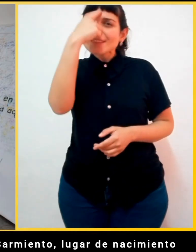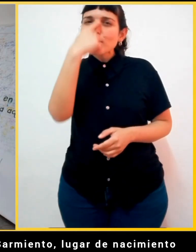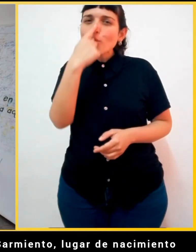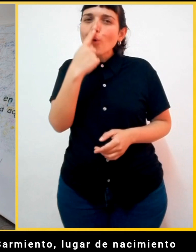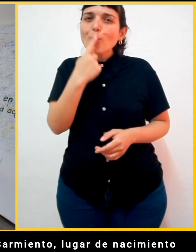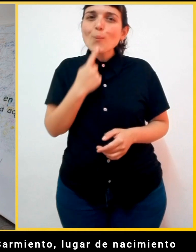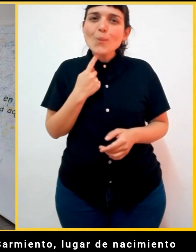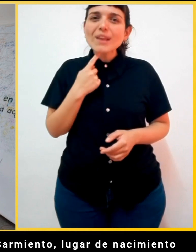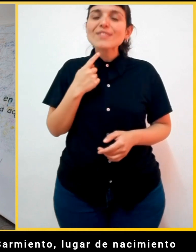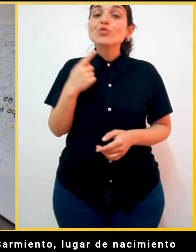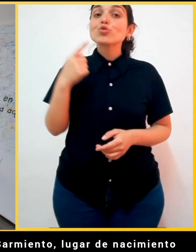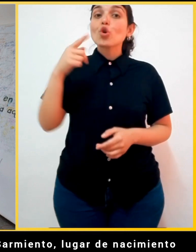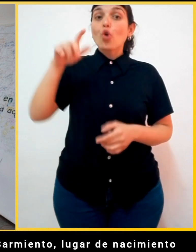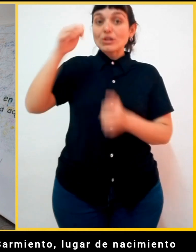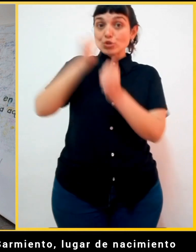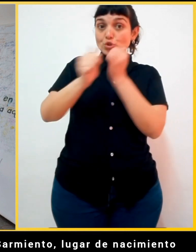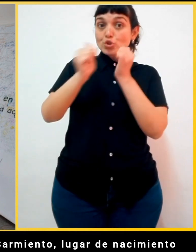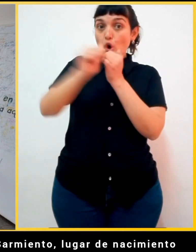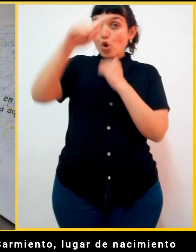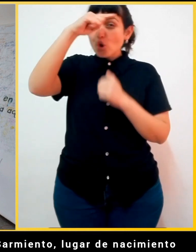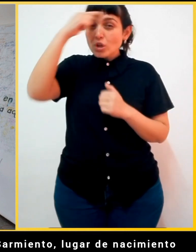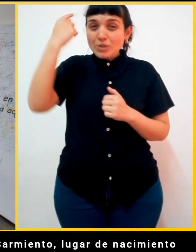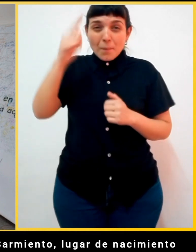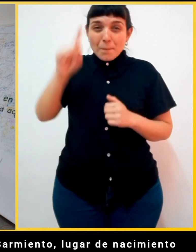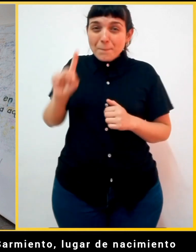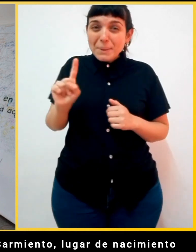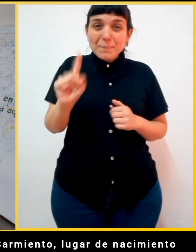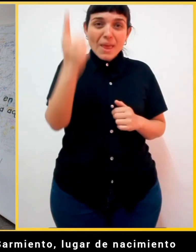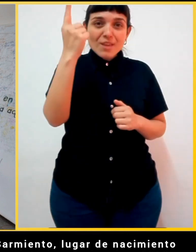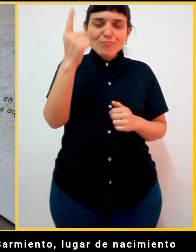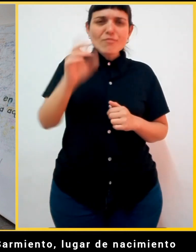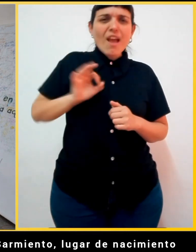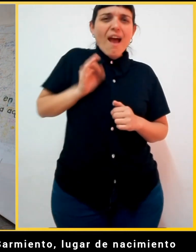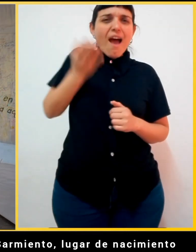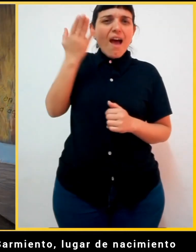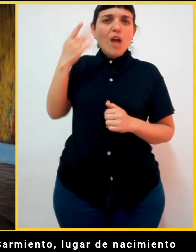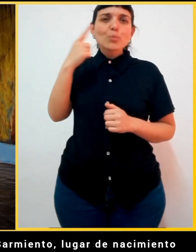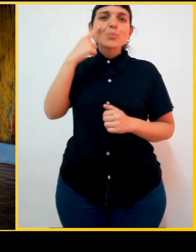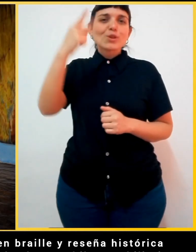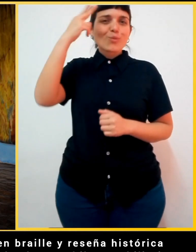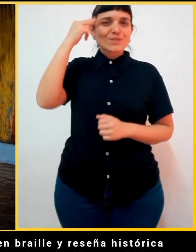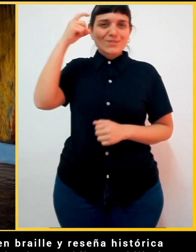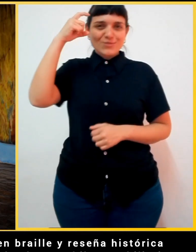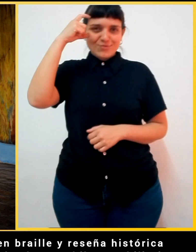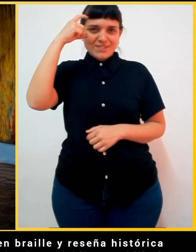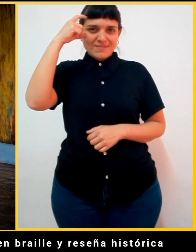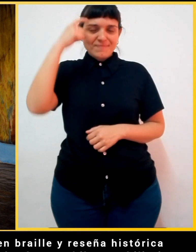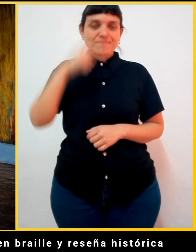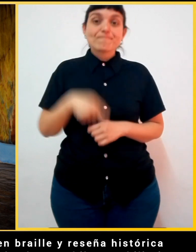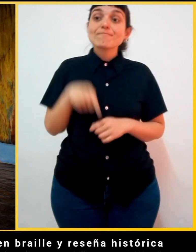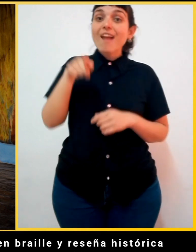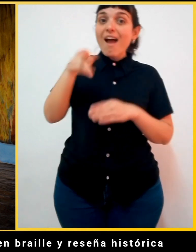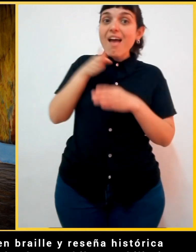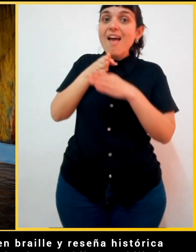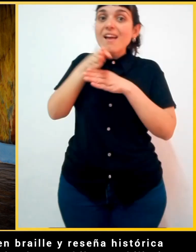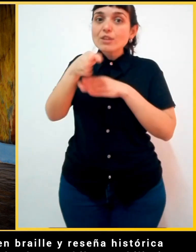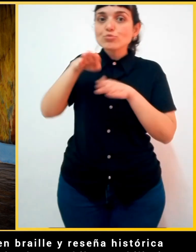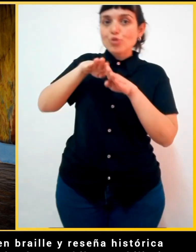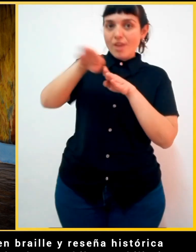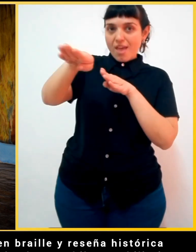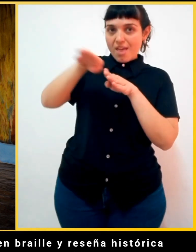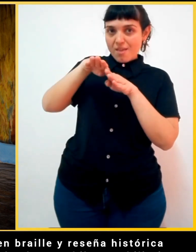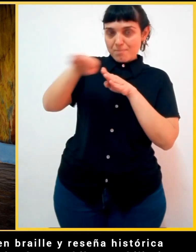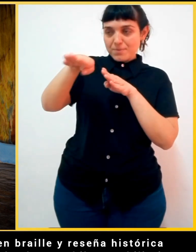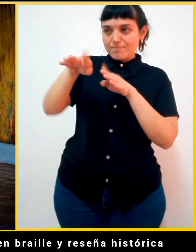declarado Primer Monumento Histórico Nacional en 1910. Con rampa lateral en su